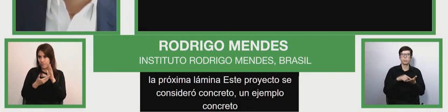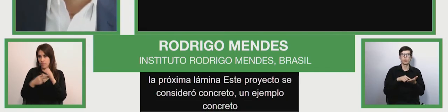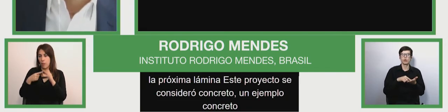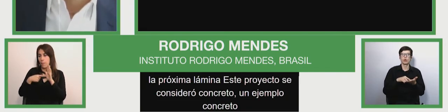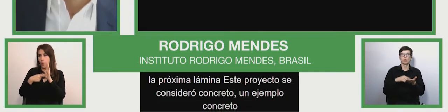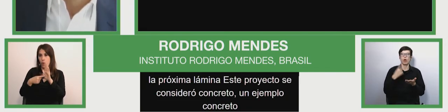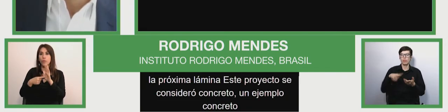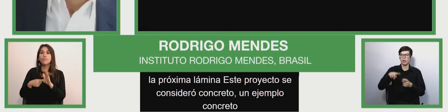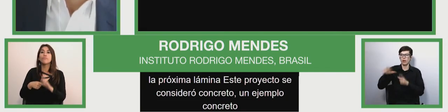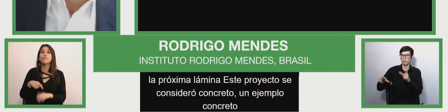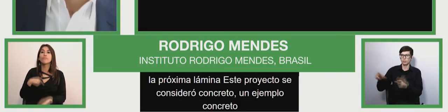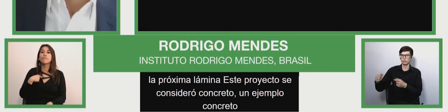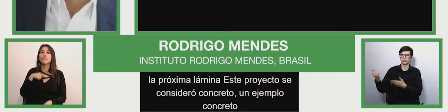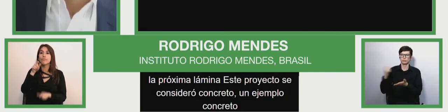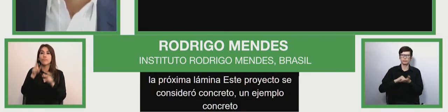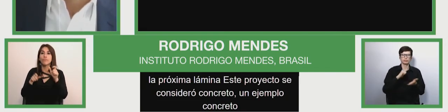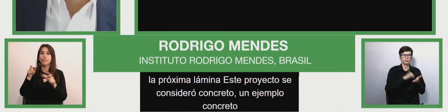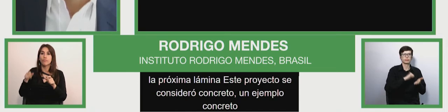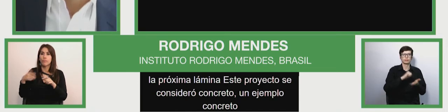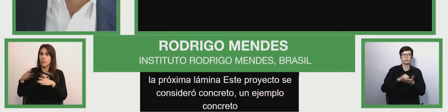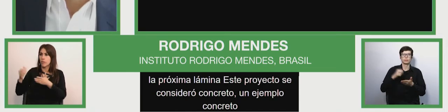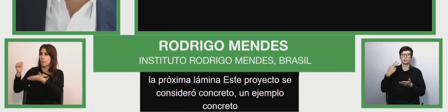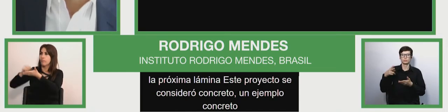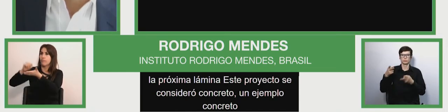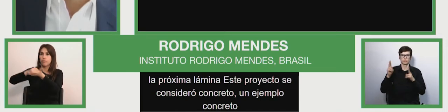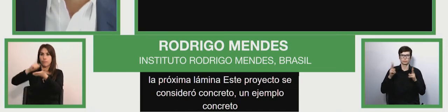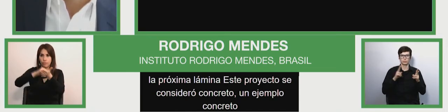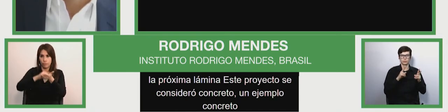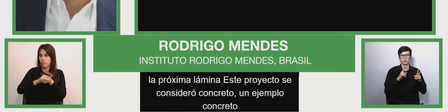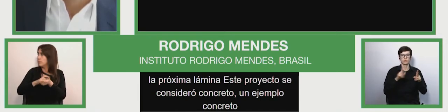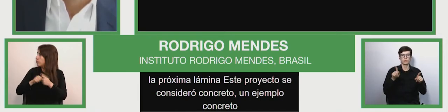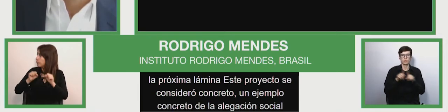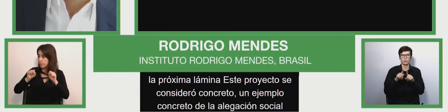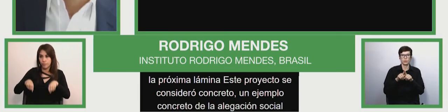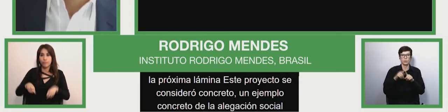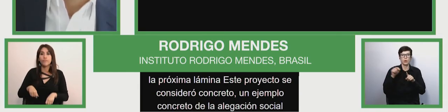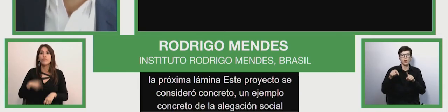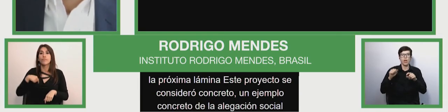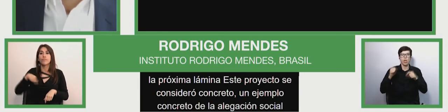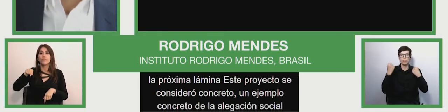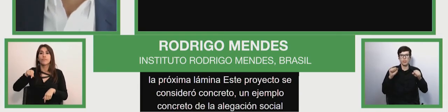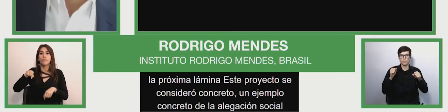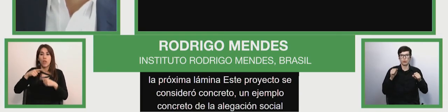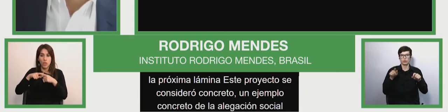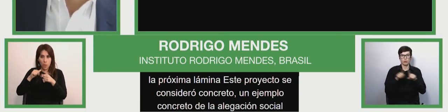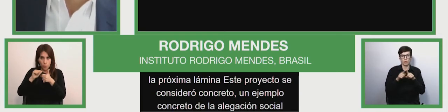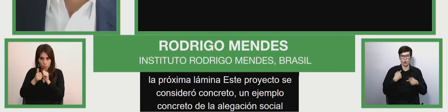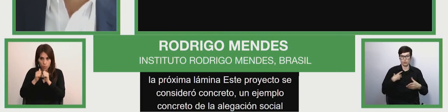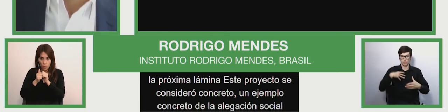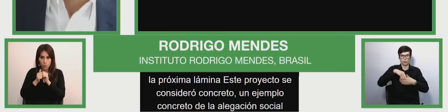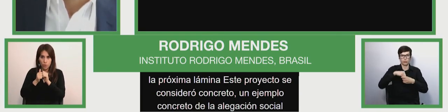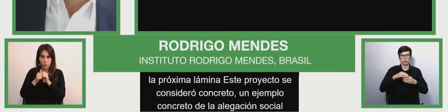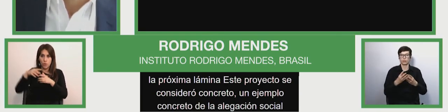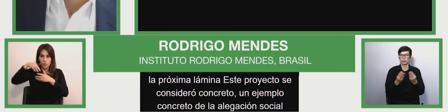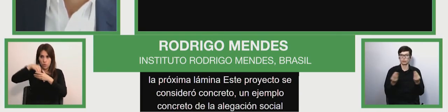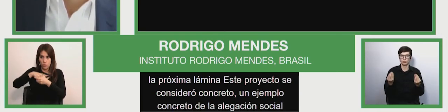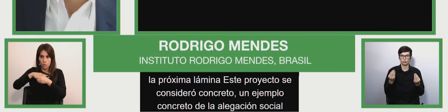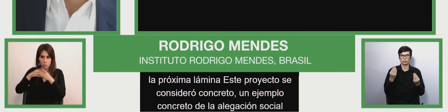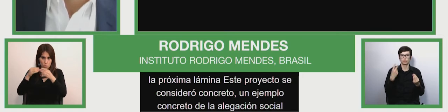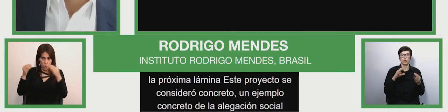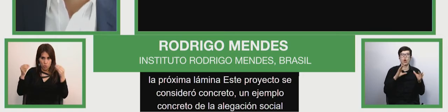en en la cita de deportes global y yo me involucré mucho en las